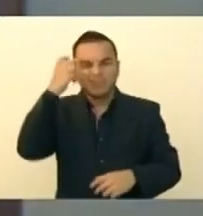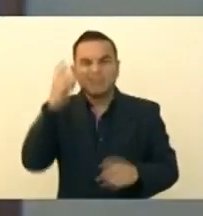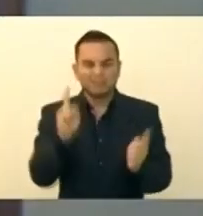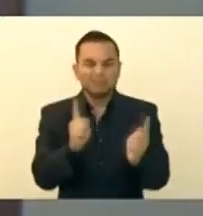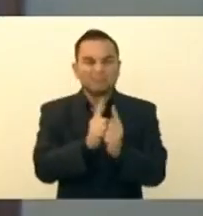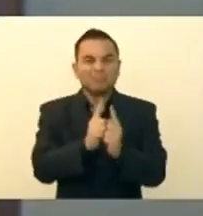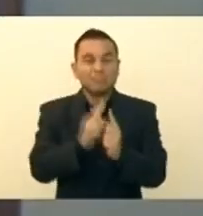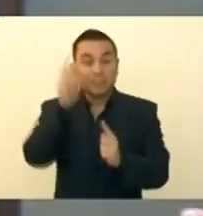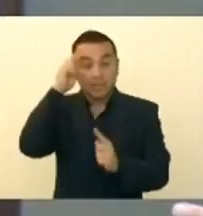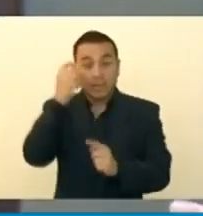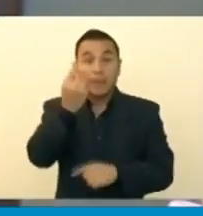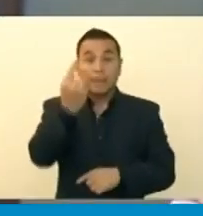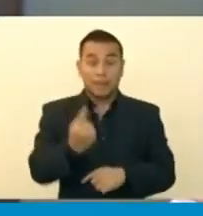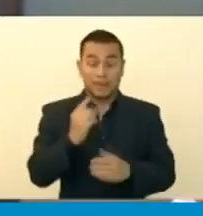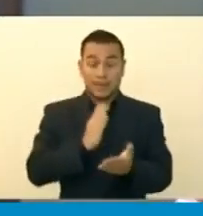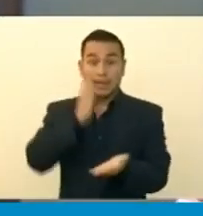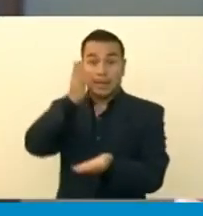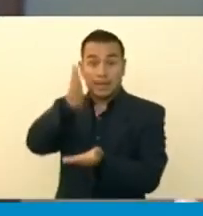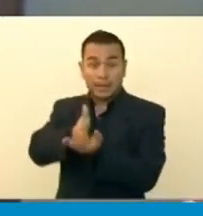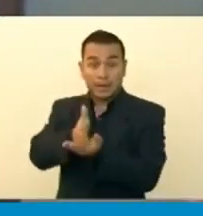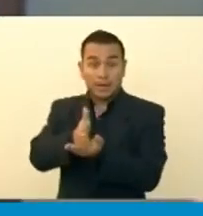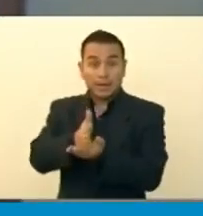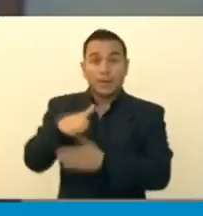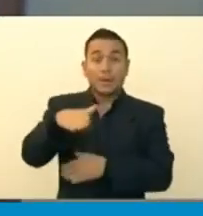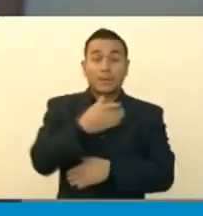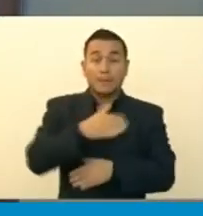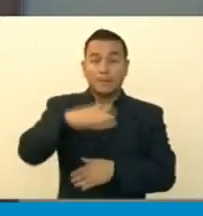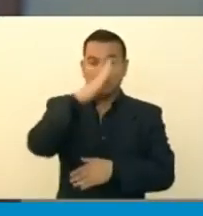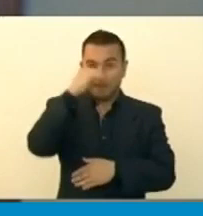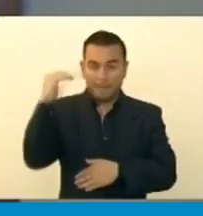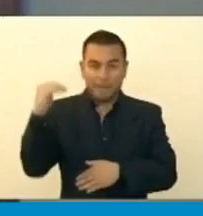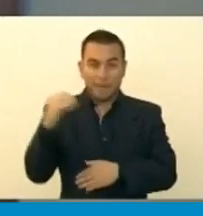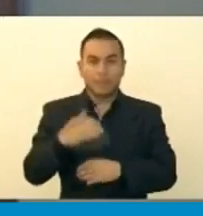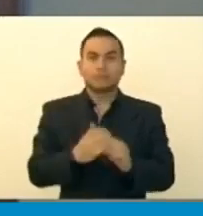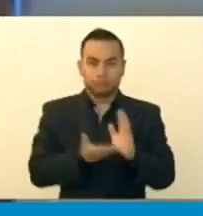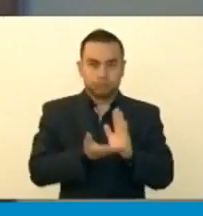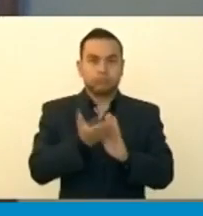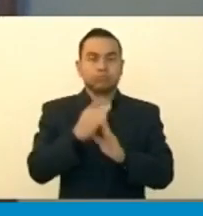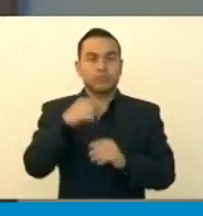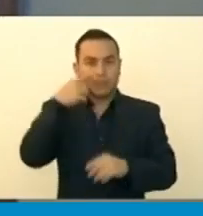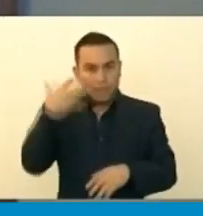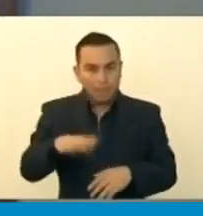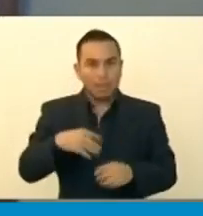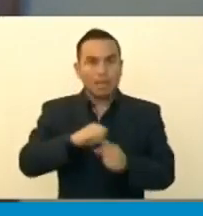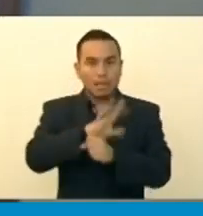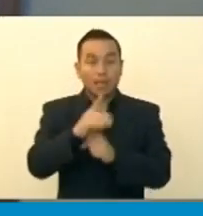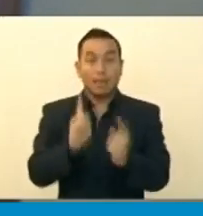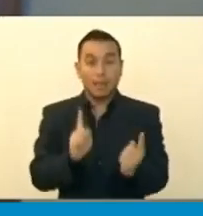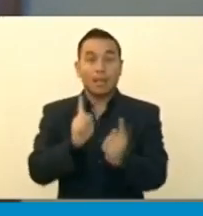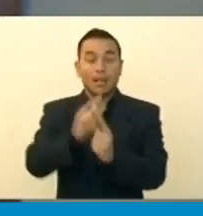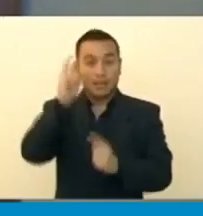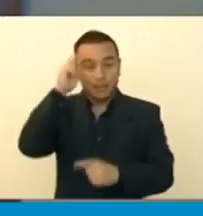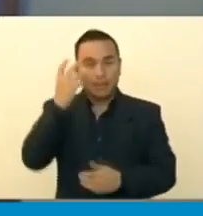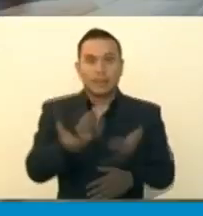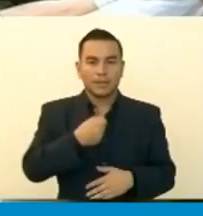El presidente Bukele nuevamente hizo el llamado a la población a acatar las medidas, ya que eso determinará la situación en los